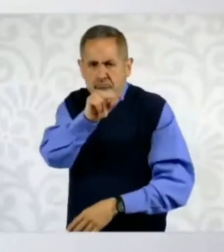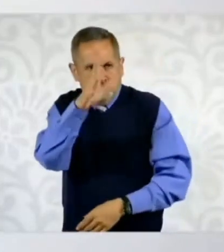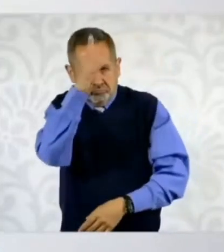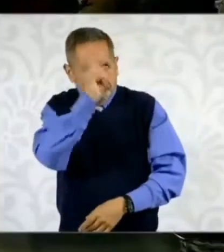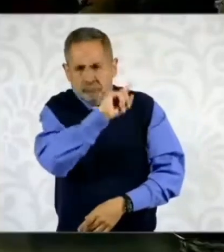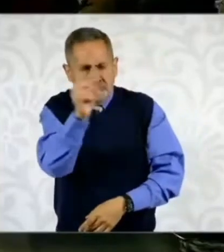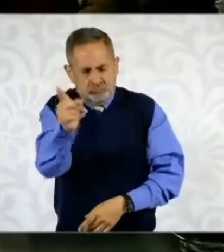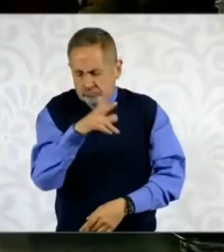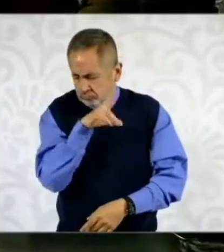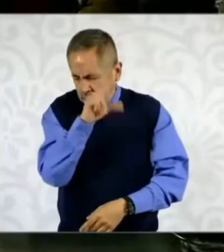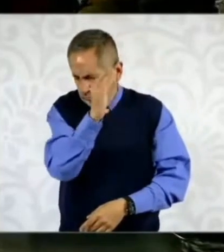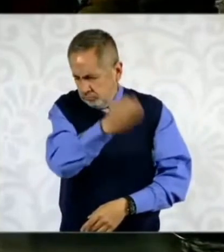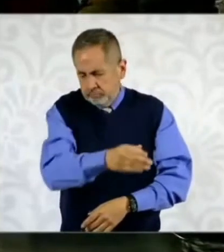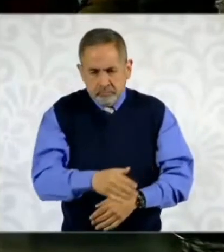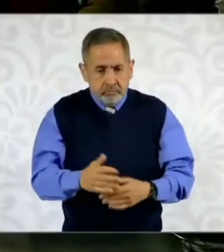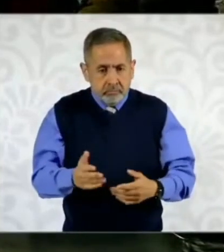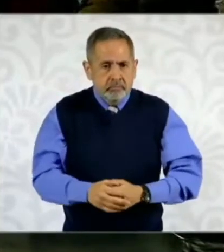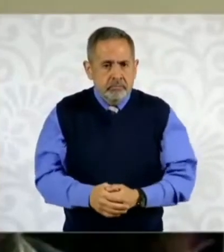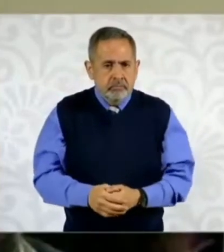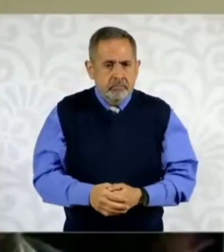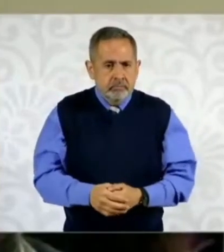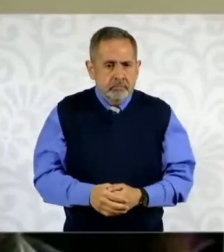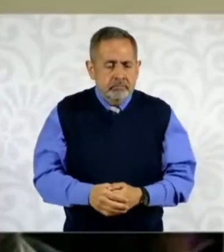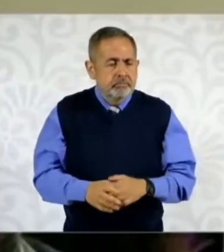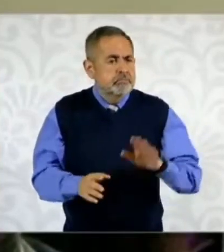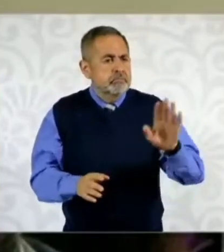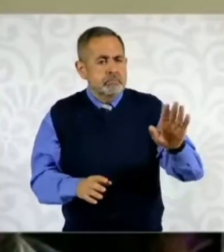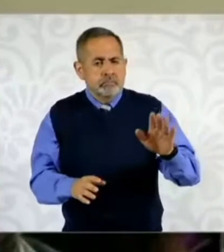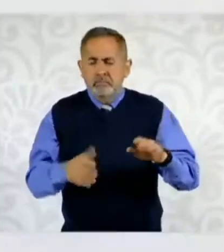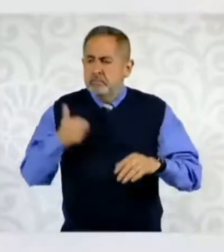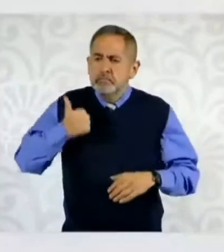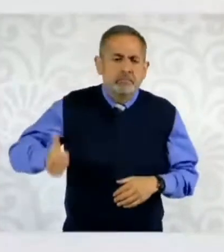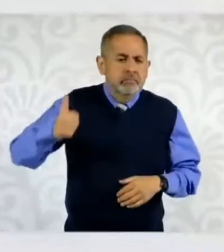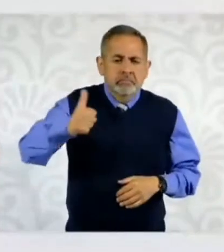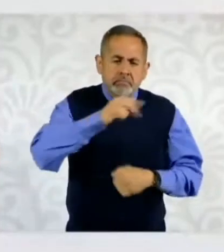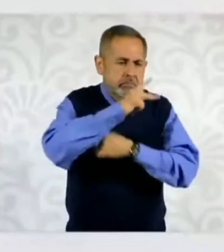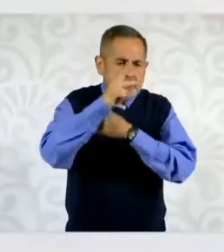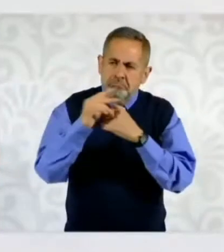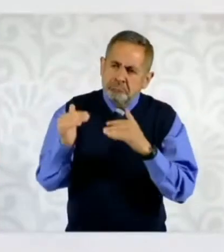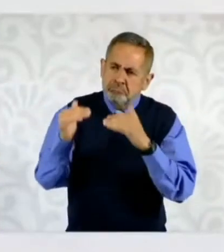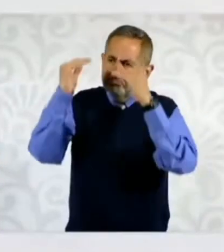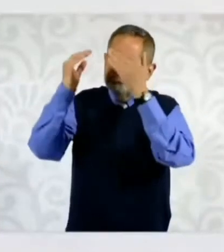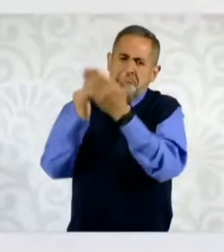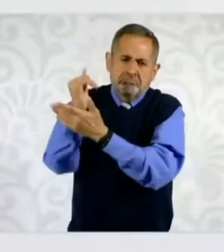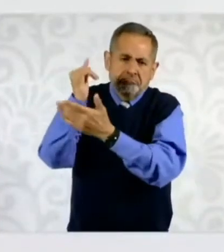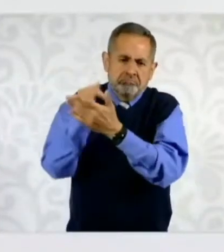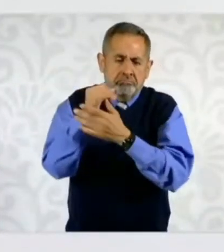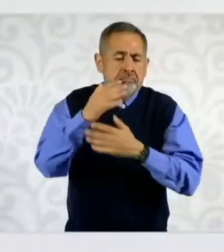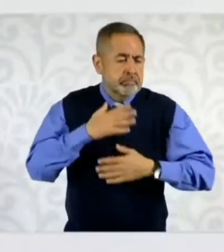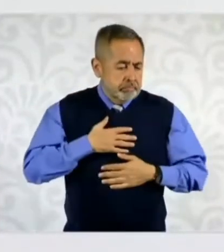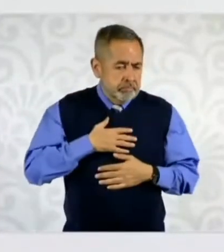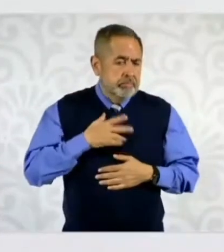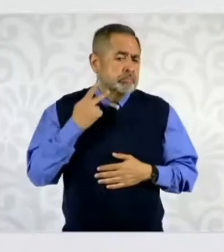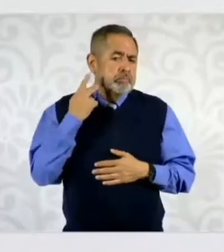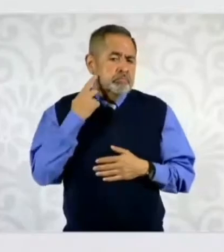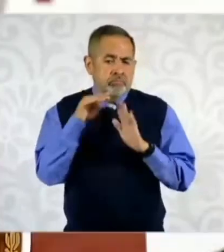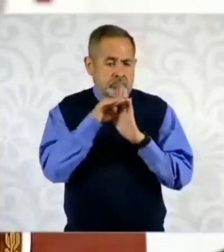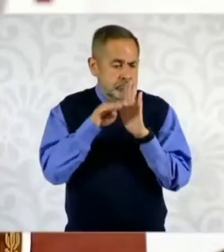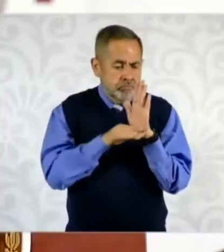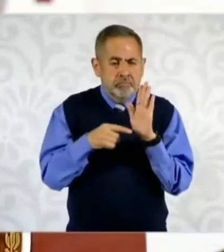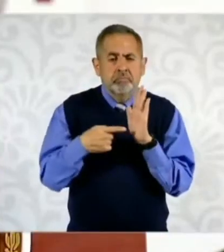La tercera pregunta es sobre Ecuador. Es la soberanía de los pueblos. Eso es lo que dice nuestra política exterior.